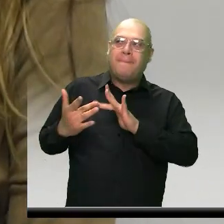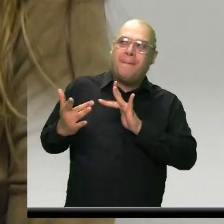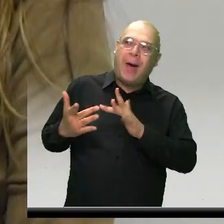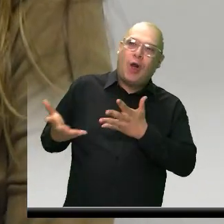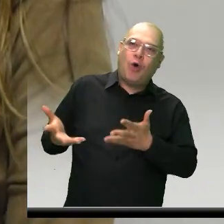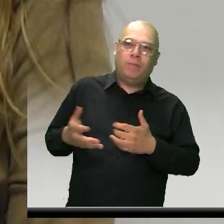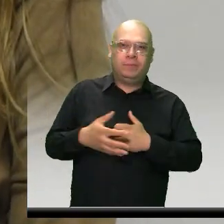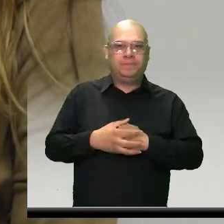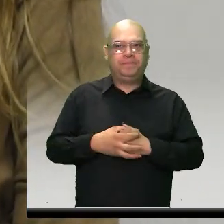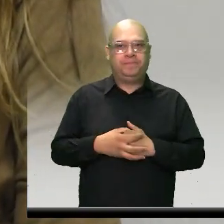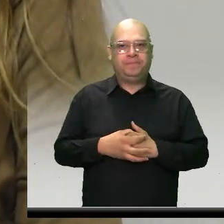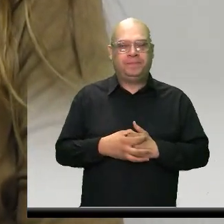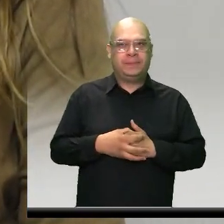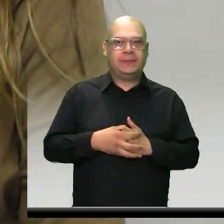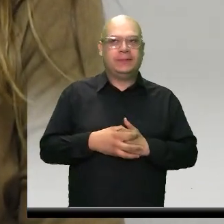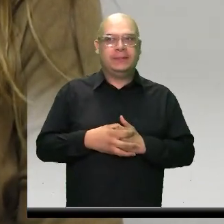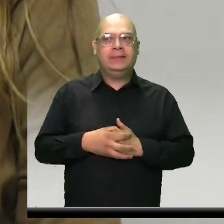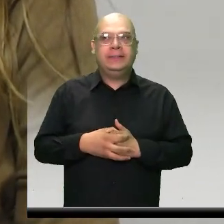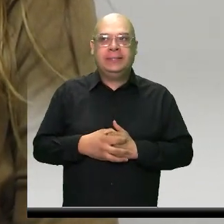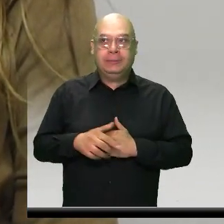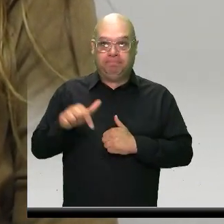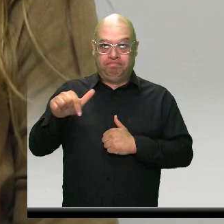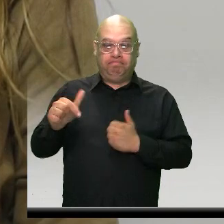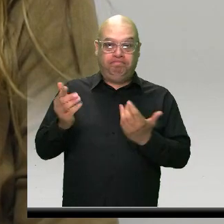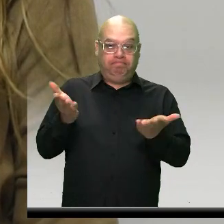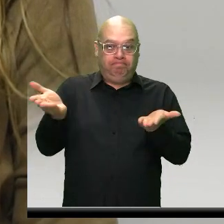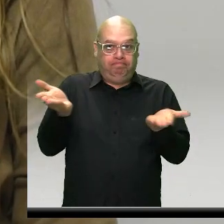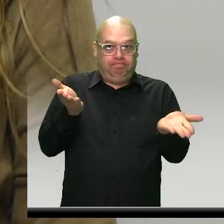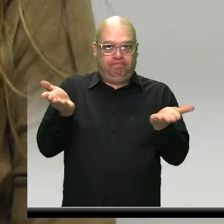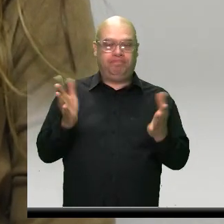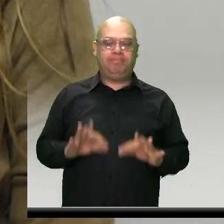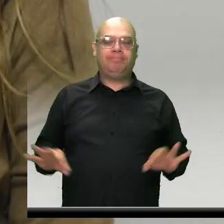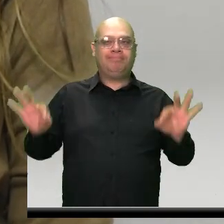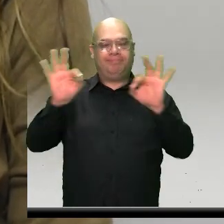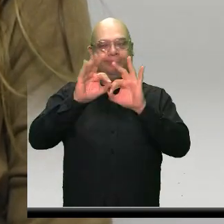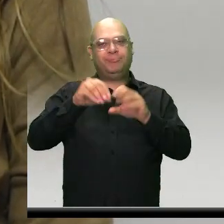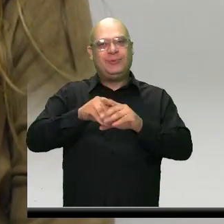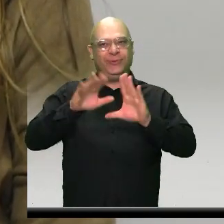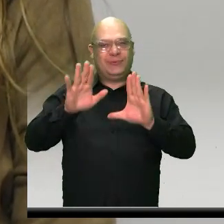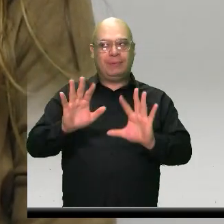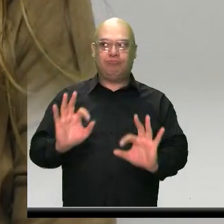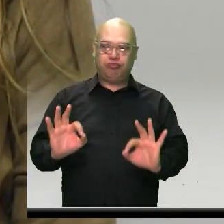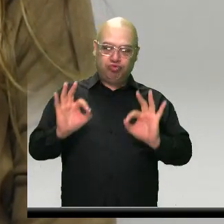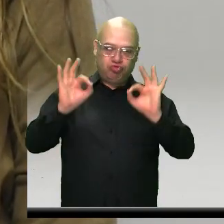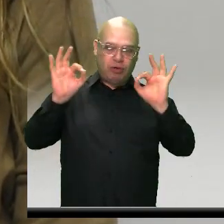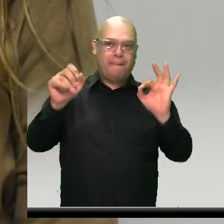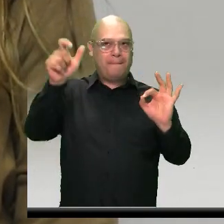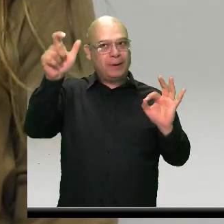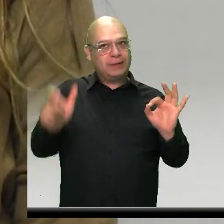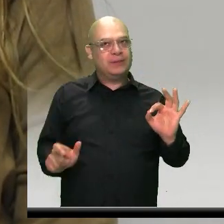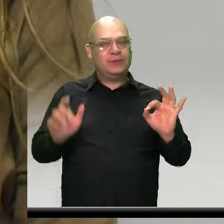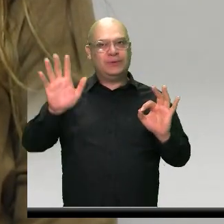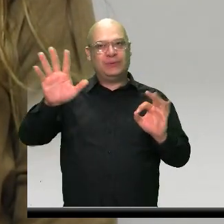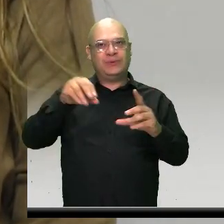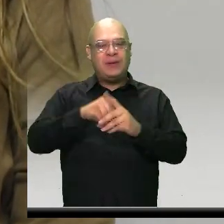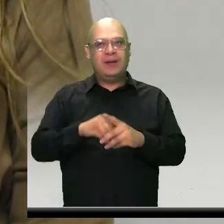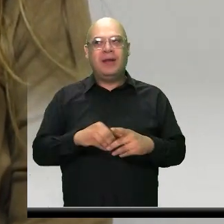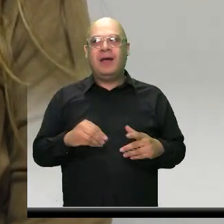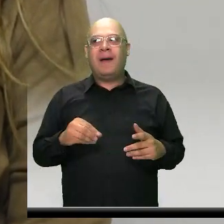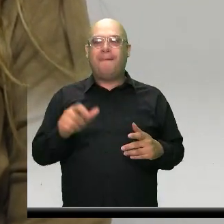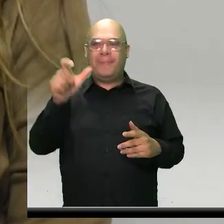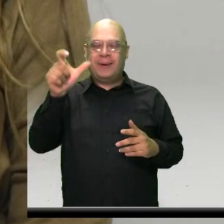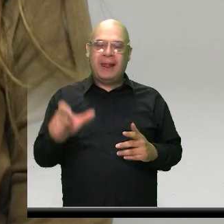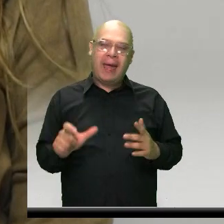Bueno, desde el CIAP prestamos un servicio muy importante porque dignificamos el ser humano, lo hacemos sentir persona,